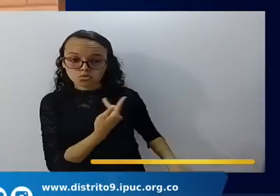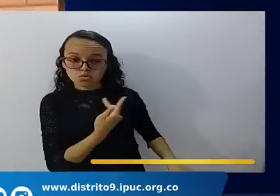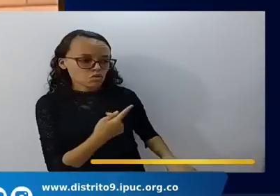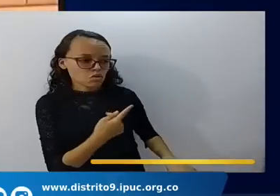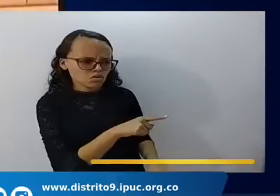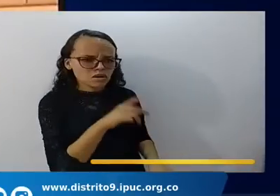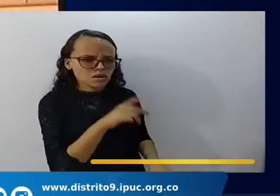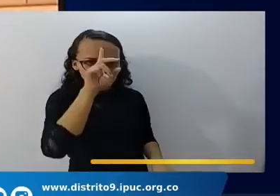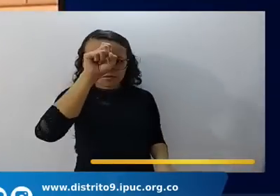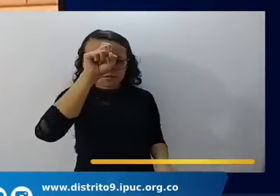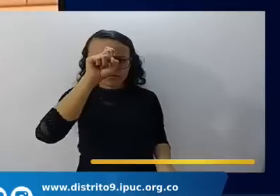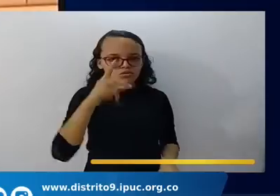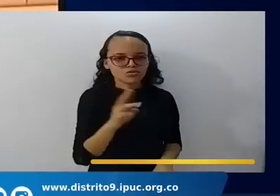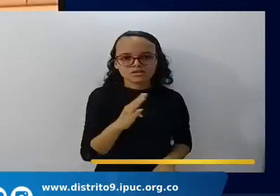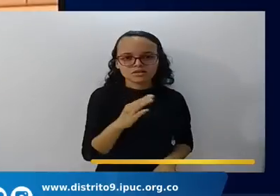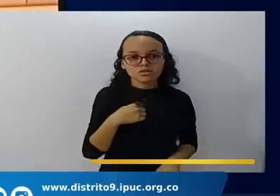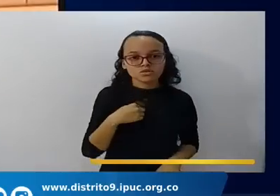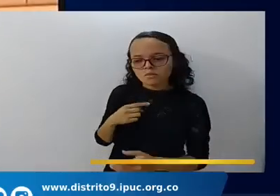sentido de